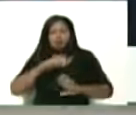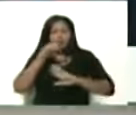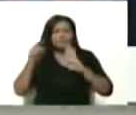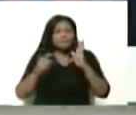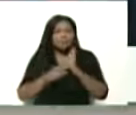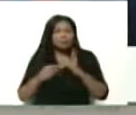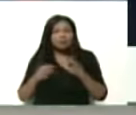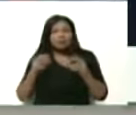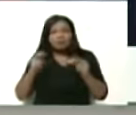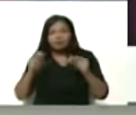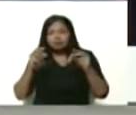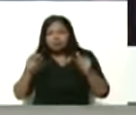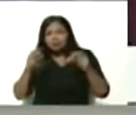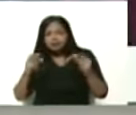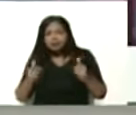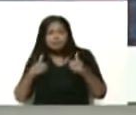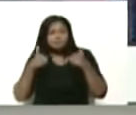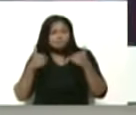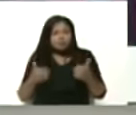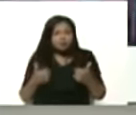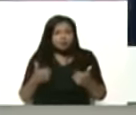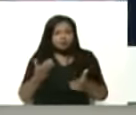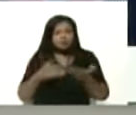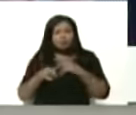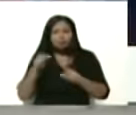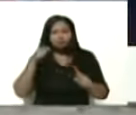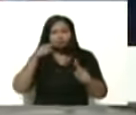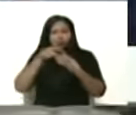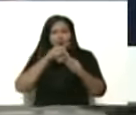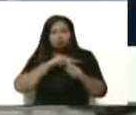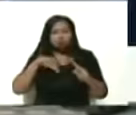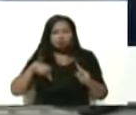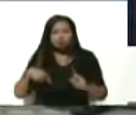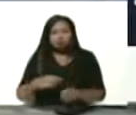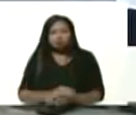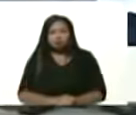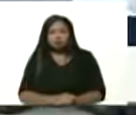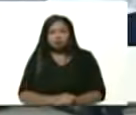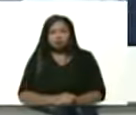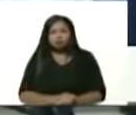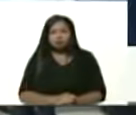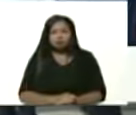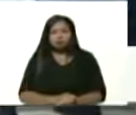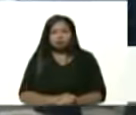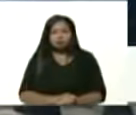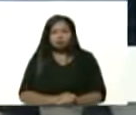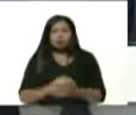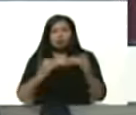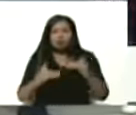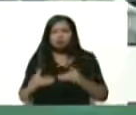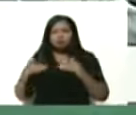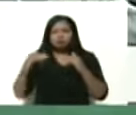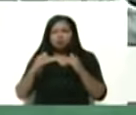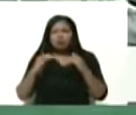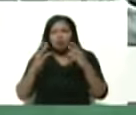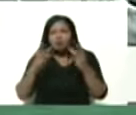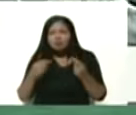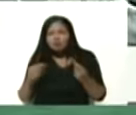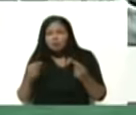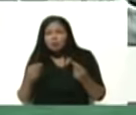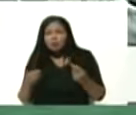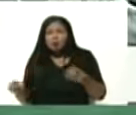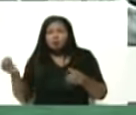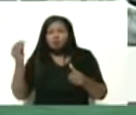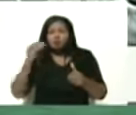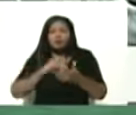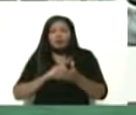operativa reactivada y vamos ahora presidente a un salto cualitativo para retomar